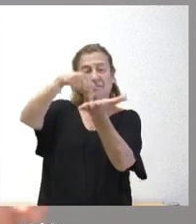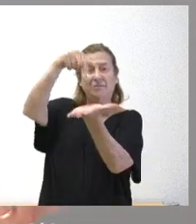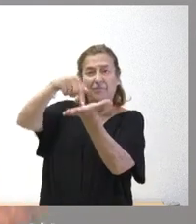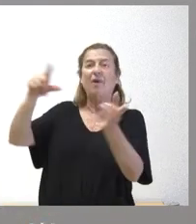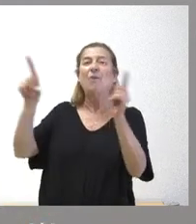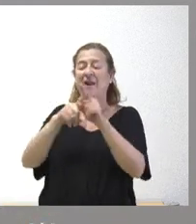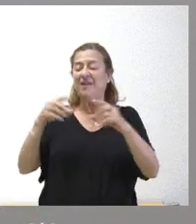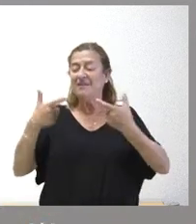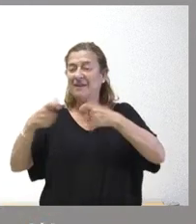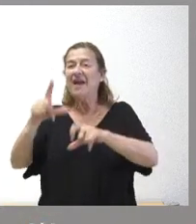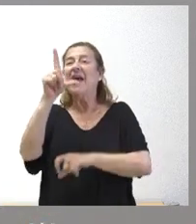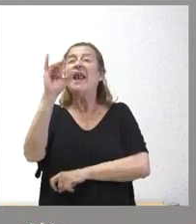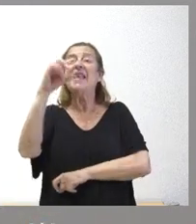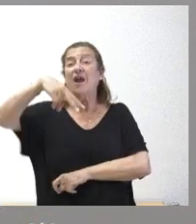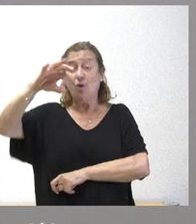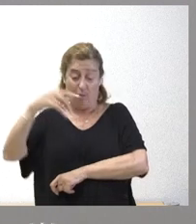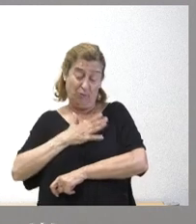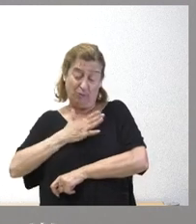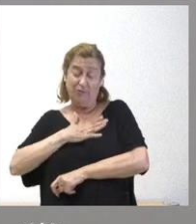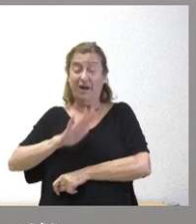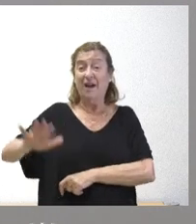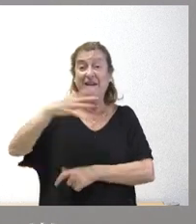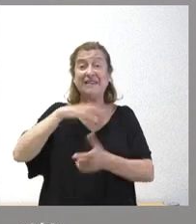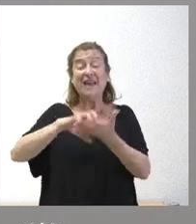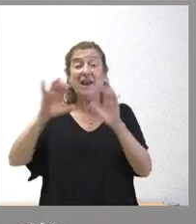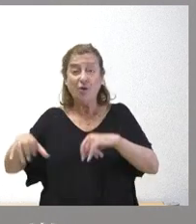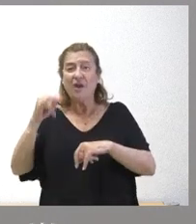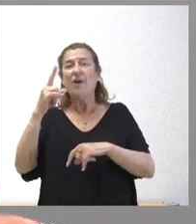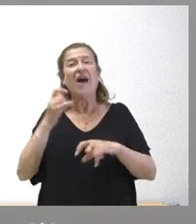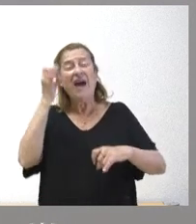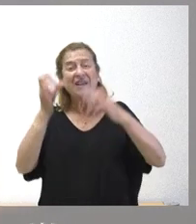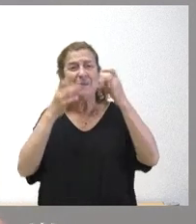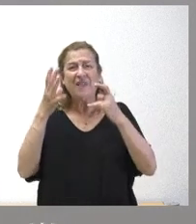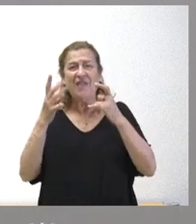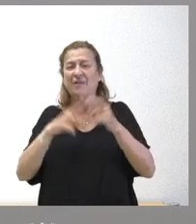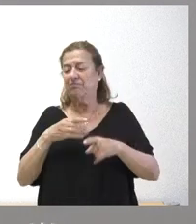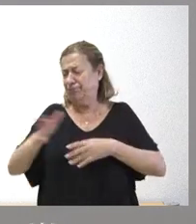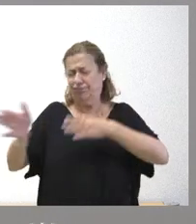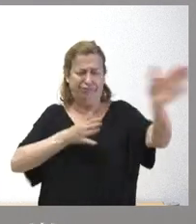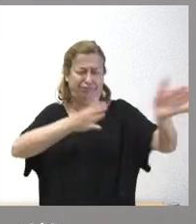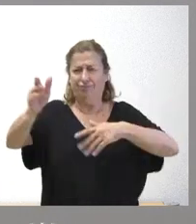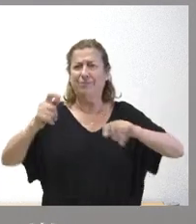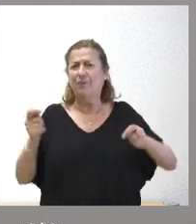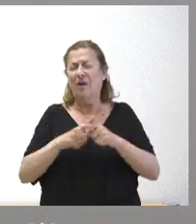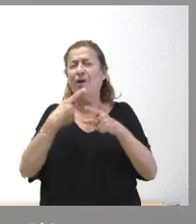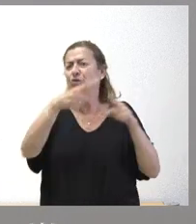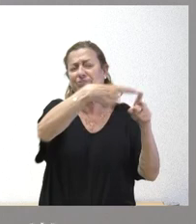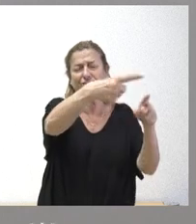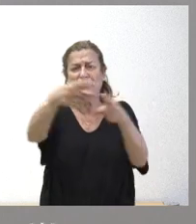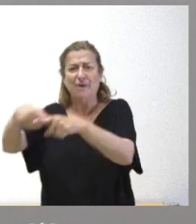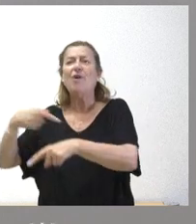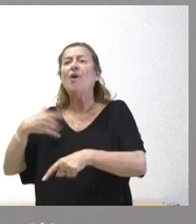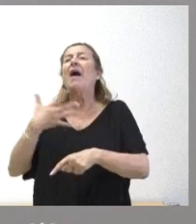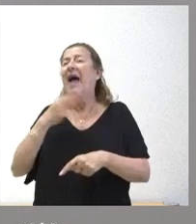del vino. Nuestra comunidad tiene una actividad productiva muy diversa y esto hace que tengamos